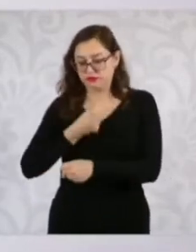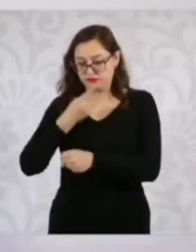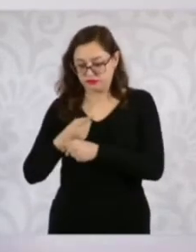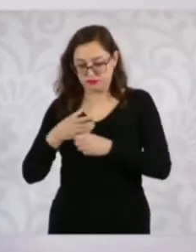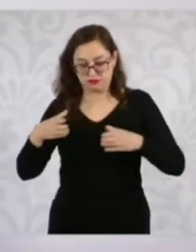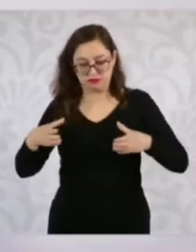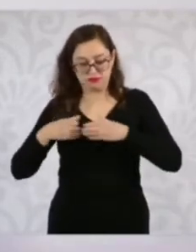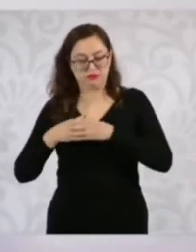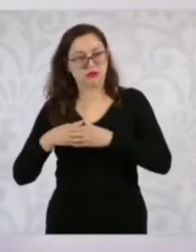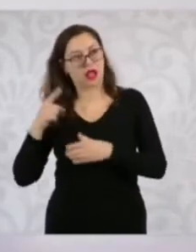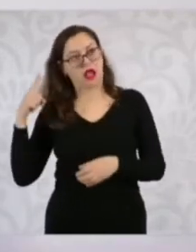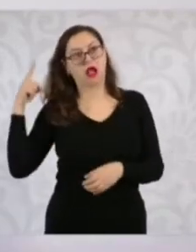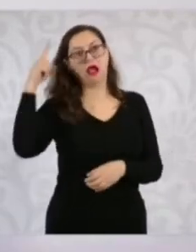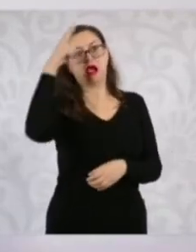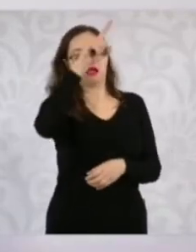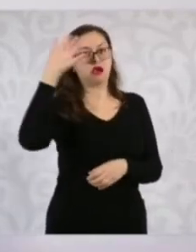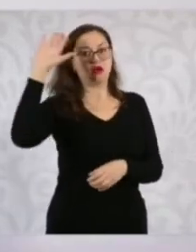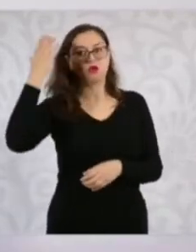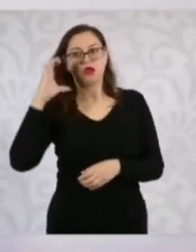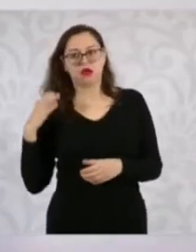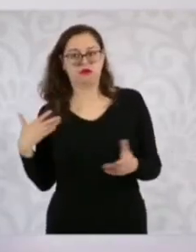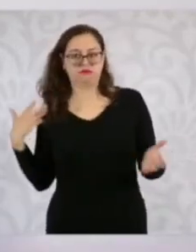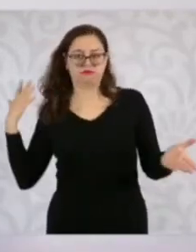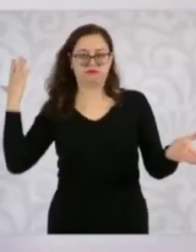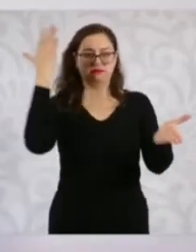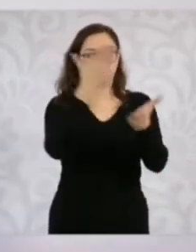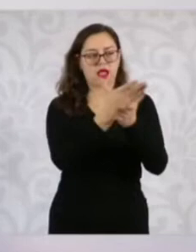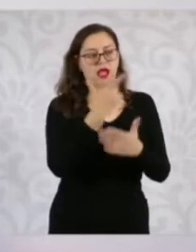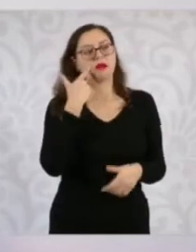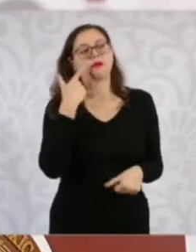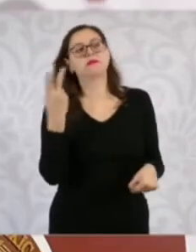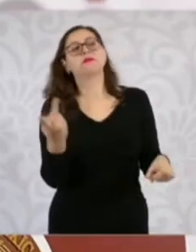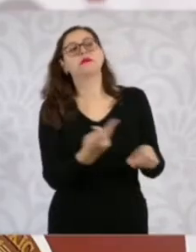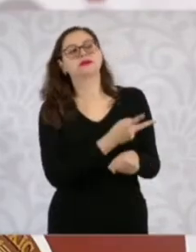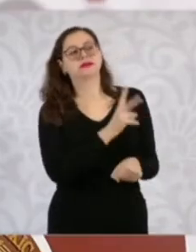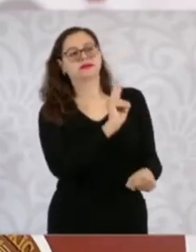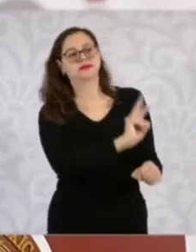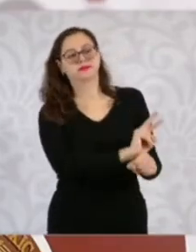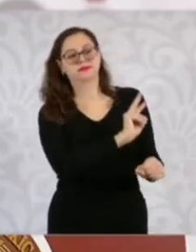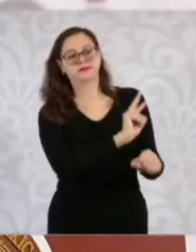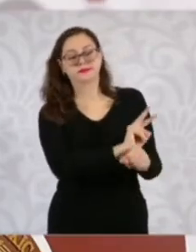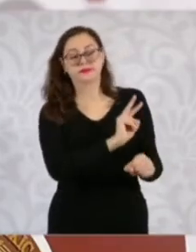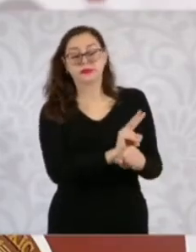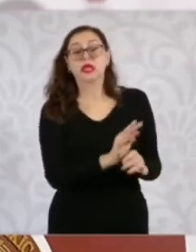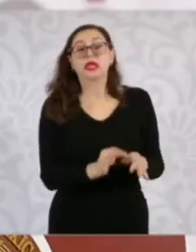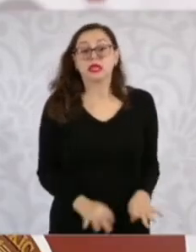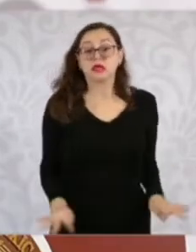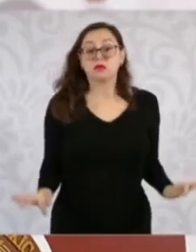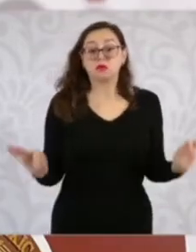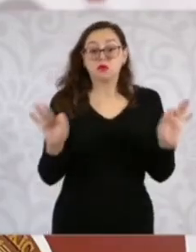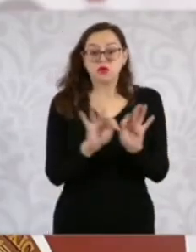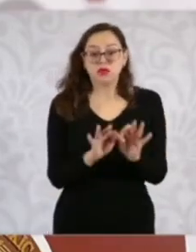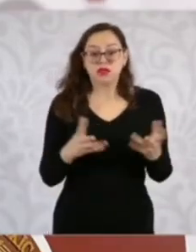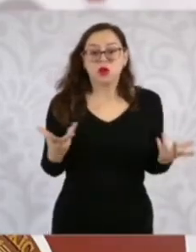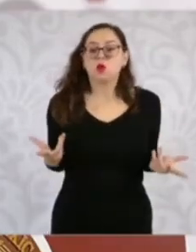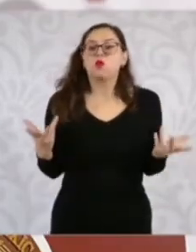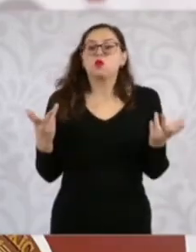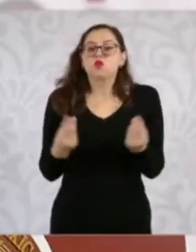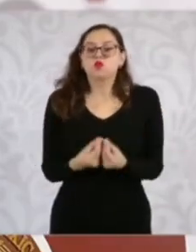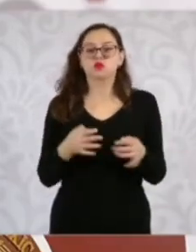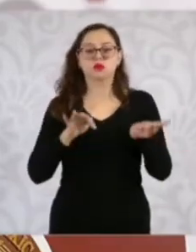y reunirnos también con el Gobernador. Es muy importante trabajar de la mano con mecanismos permanentes de colaboración activa.